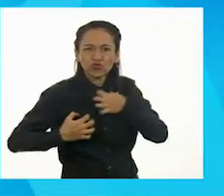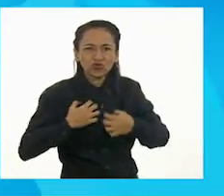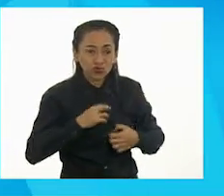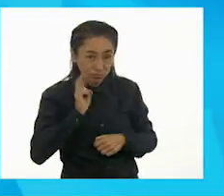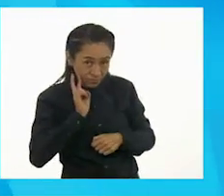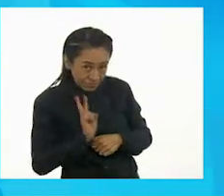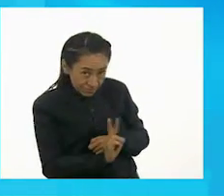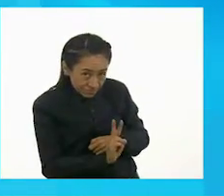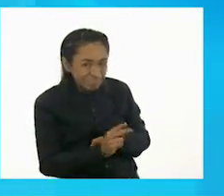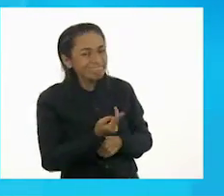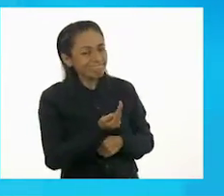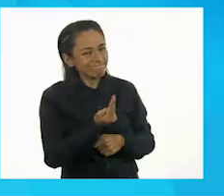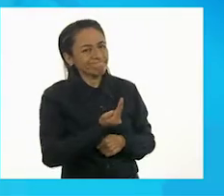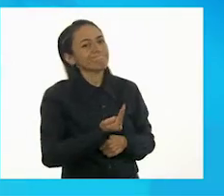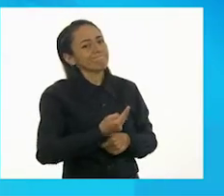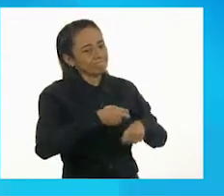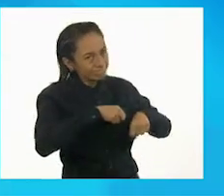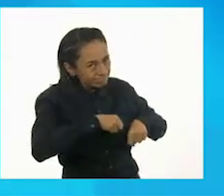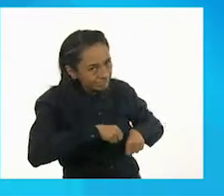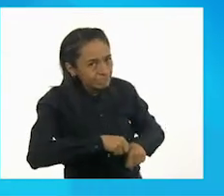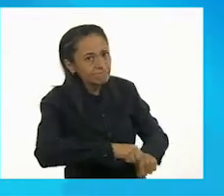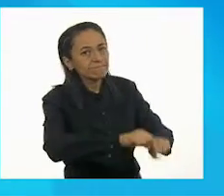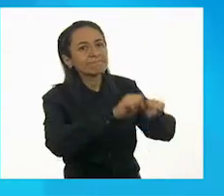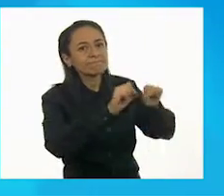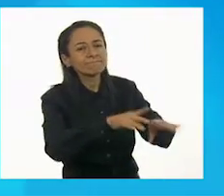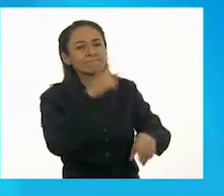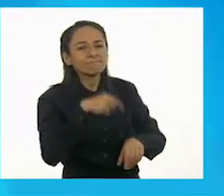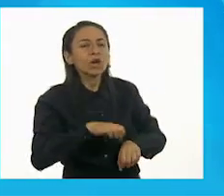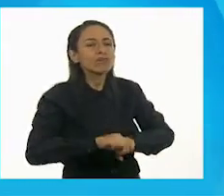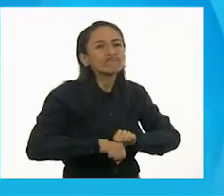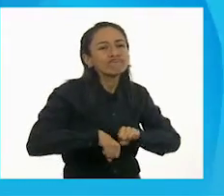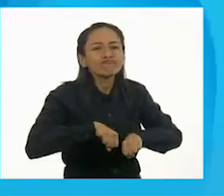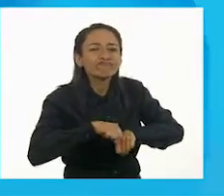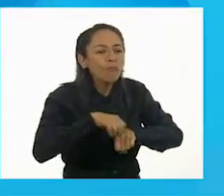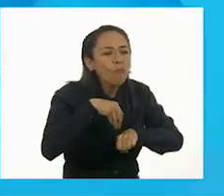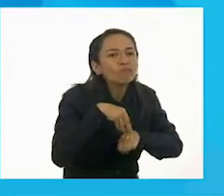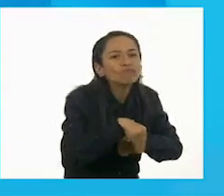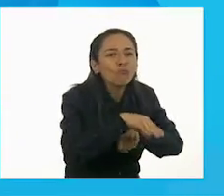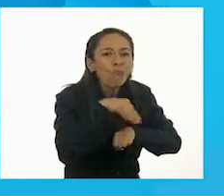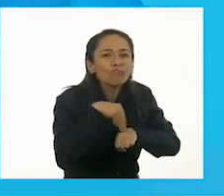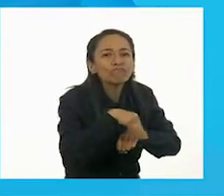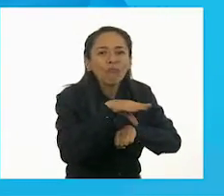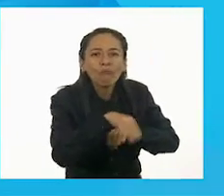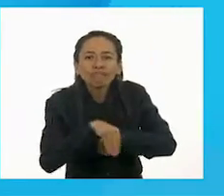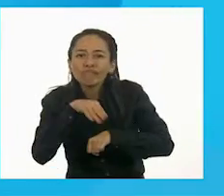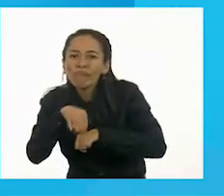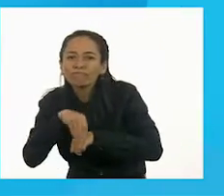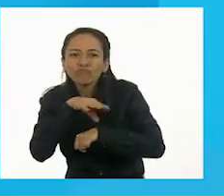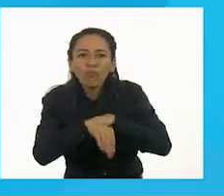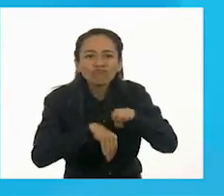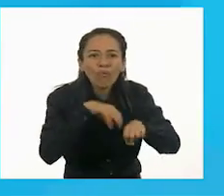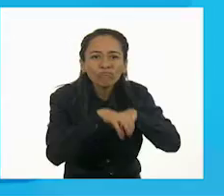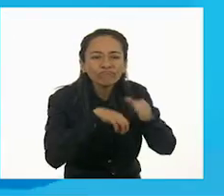que llevarlas a pastar. Y bueno, a mí lo que me gusta mucho es que nos sentemos todas abajo de un gran